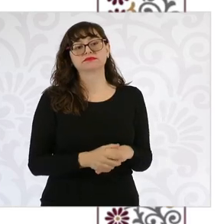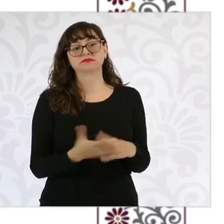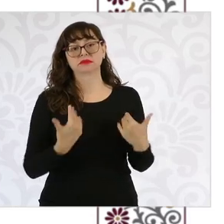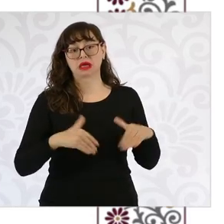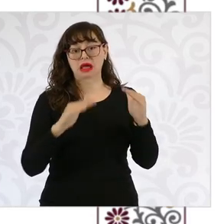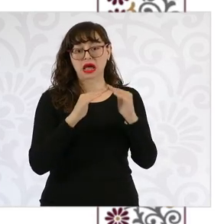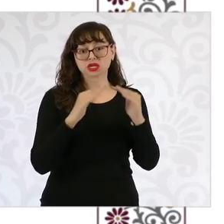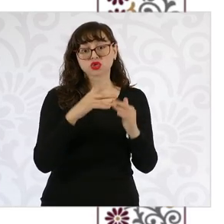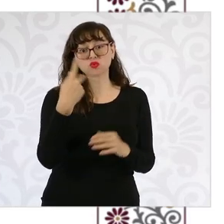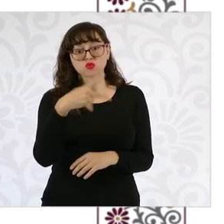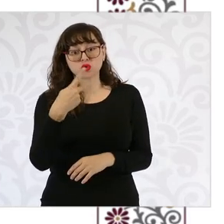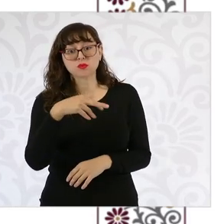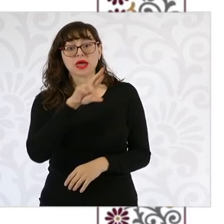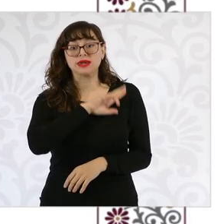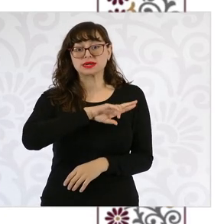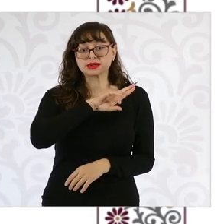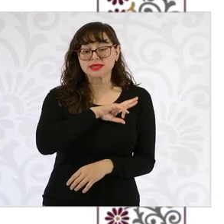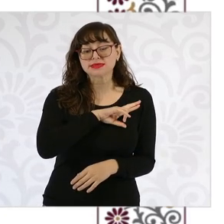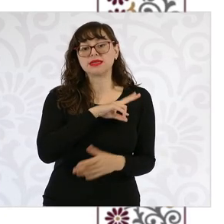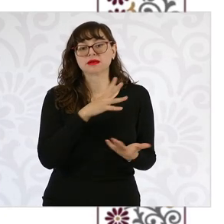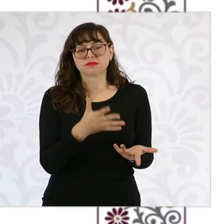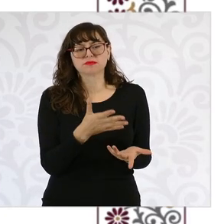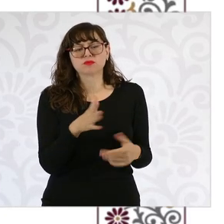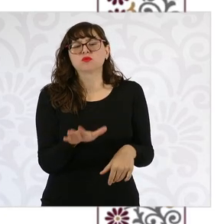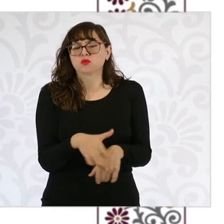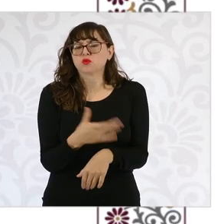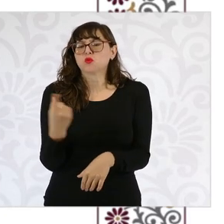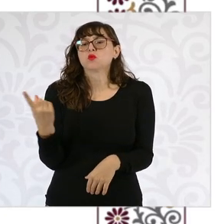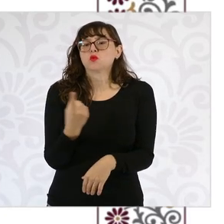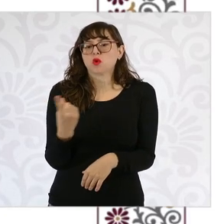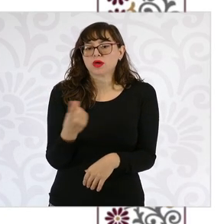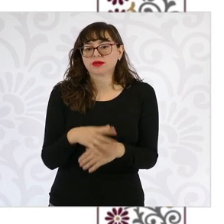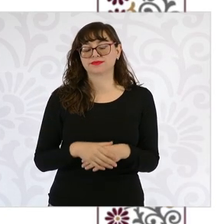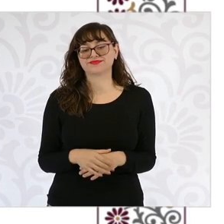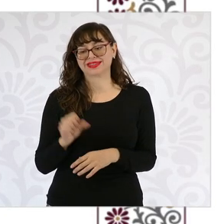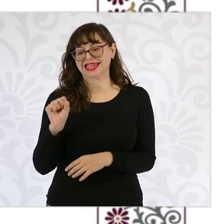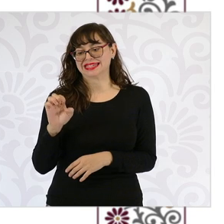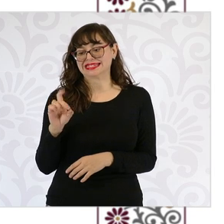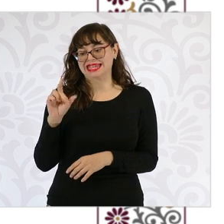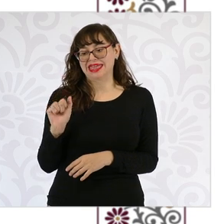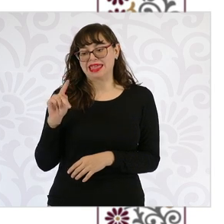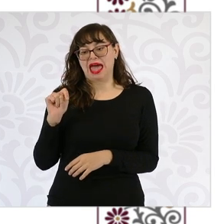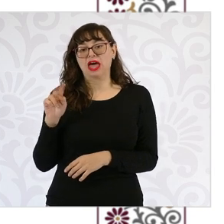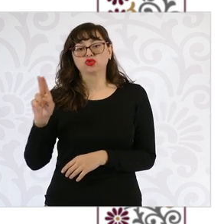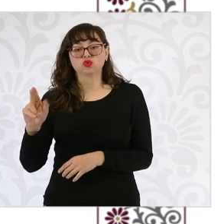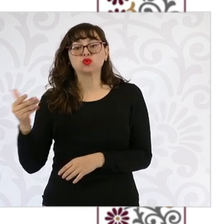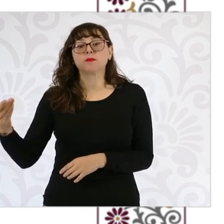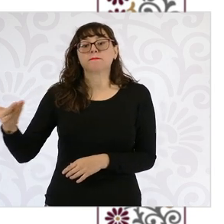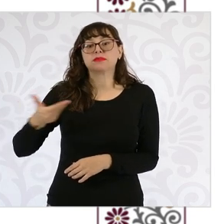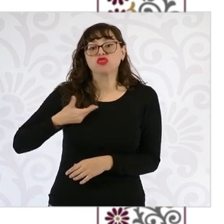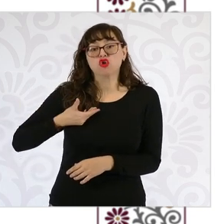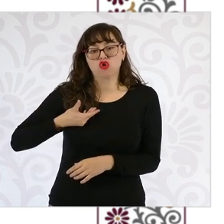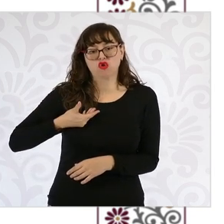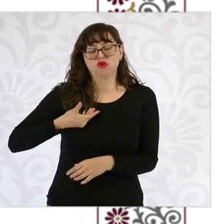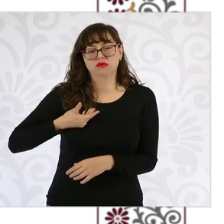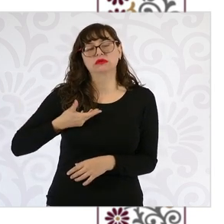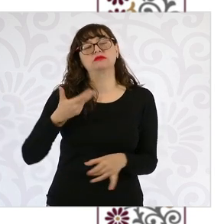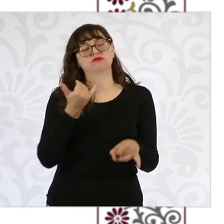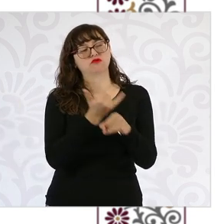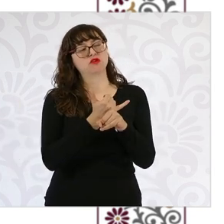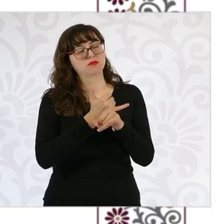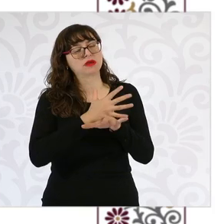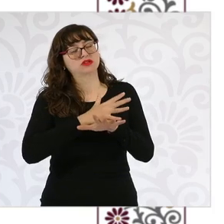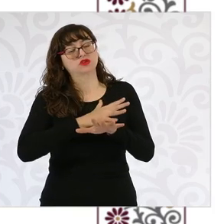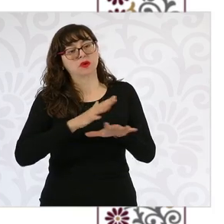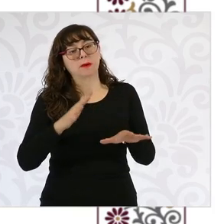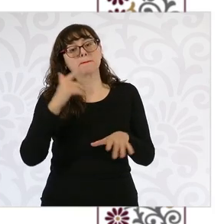si es propia, si es rentada y demás, porque la Secretaría de Desarrollo Urbano nos pidió poder tener esta información para